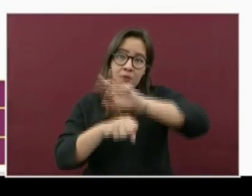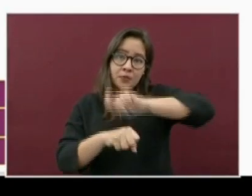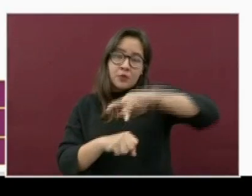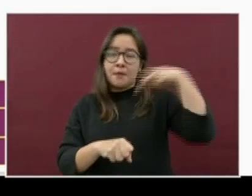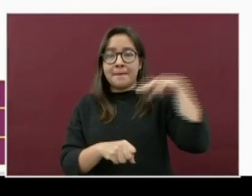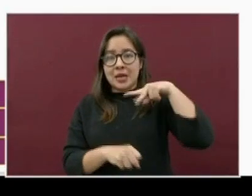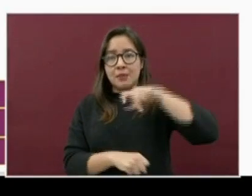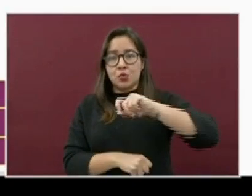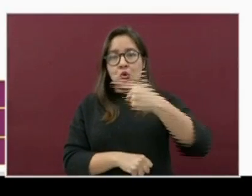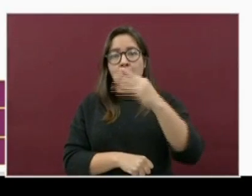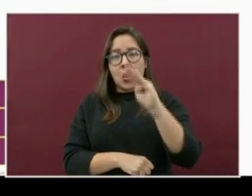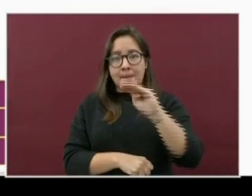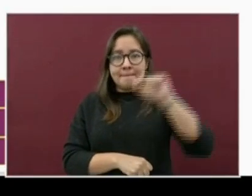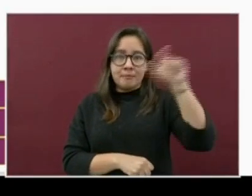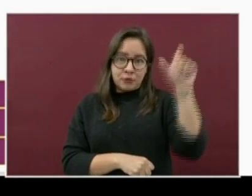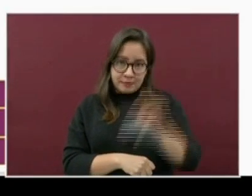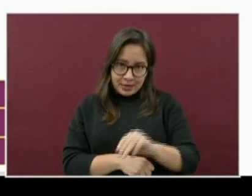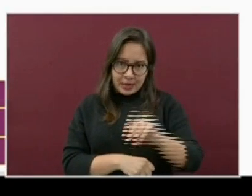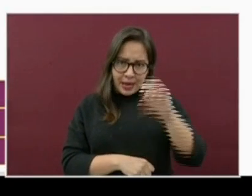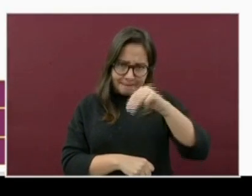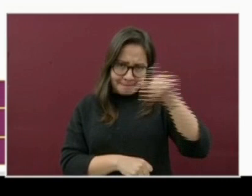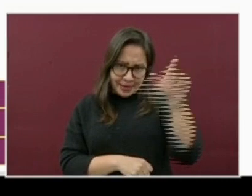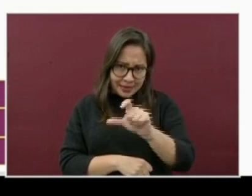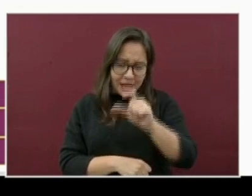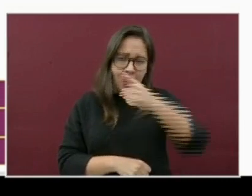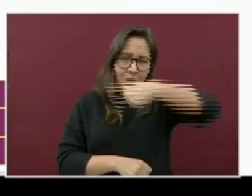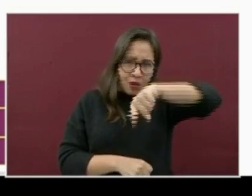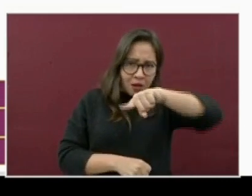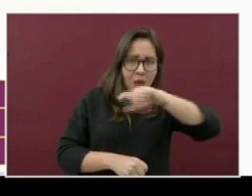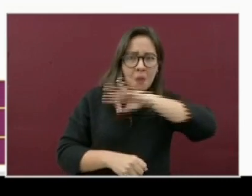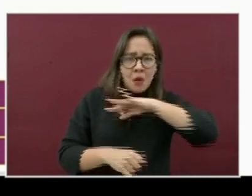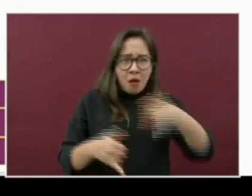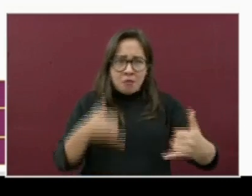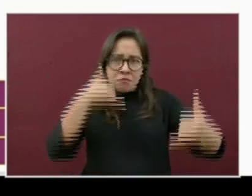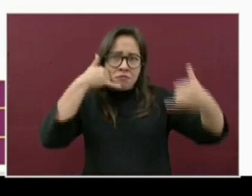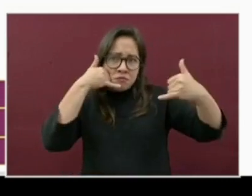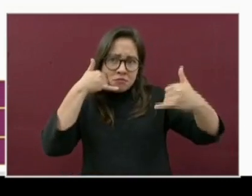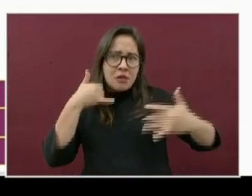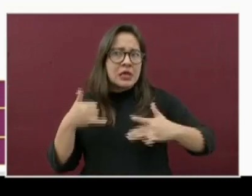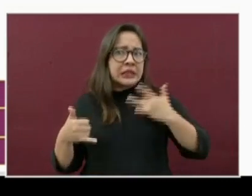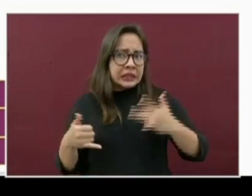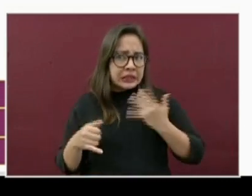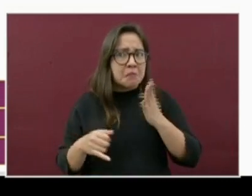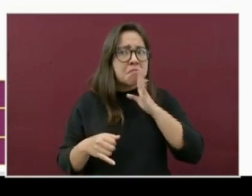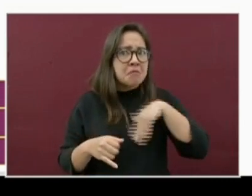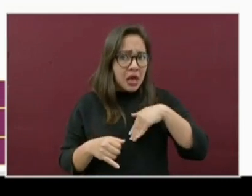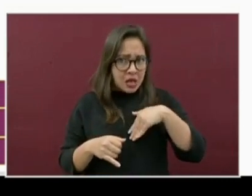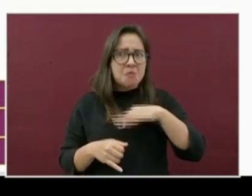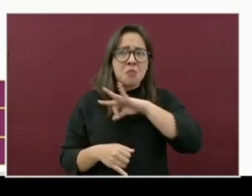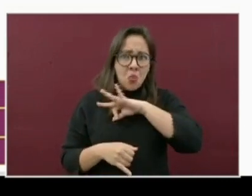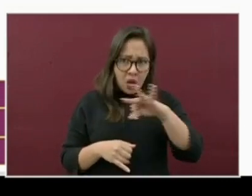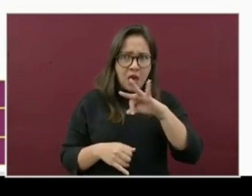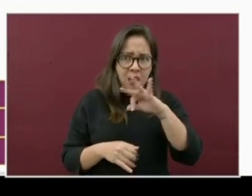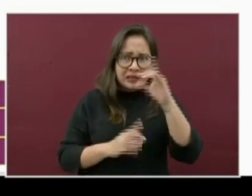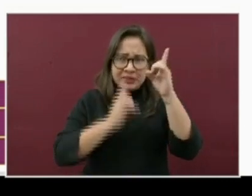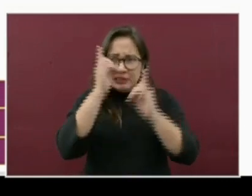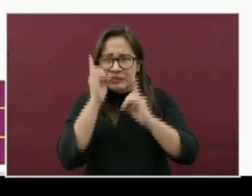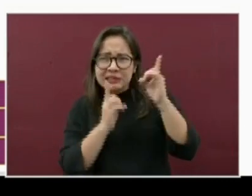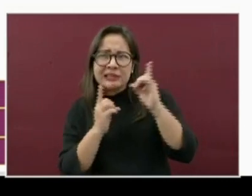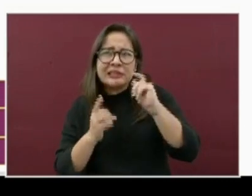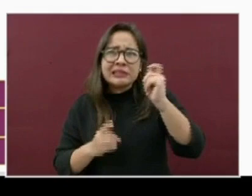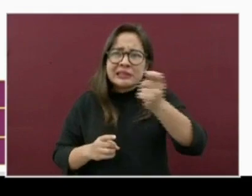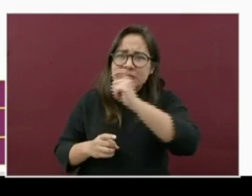.gov.mx para que llamen en caso de tener síntomas o consulten